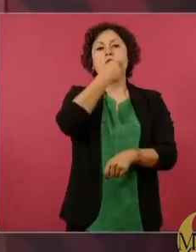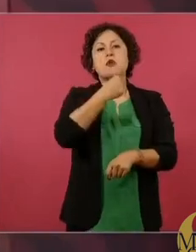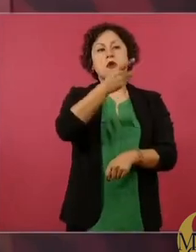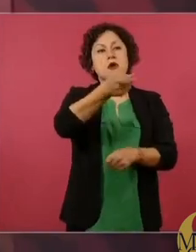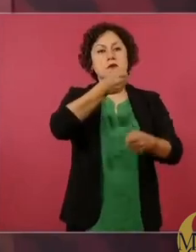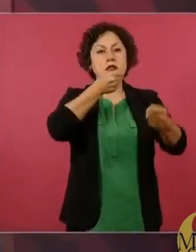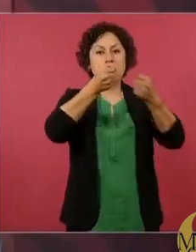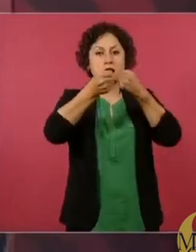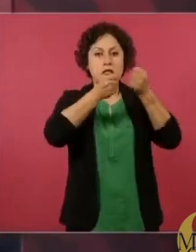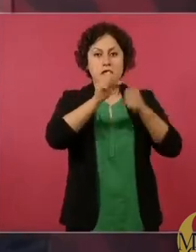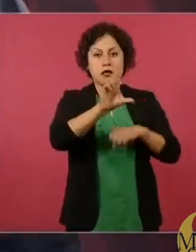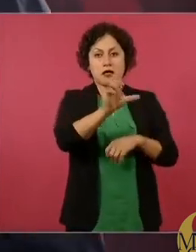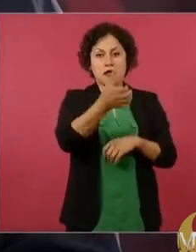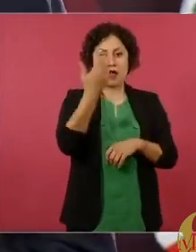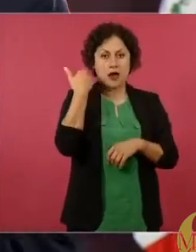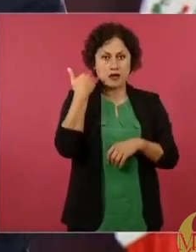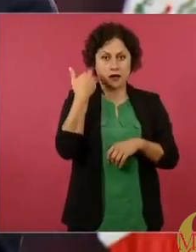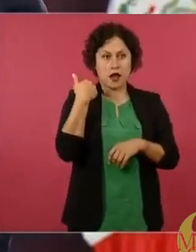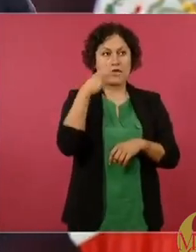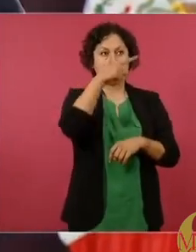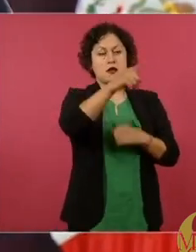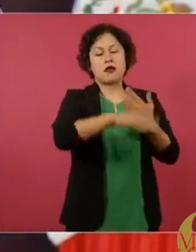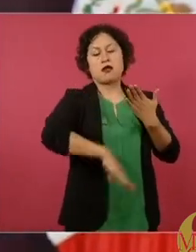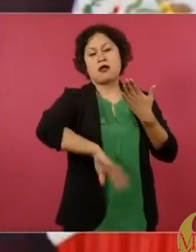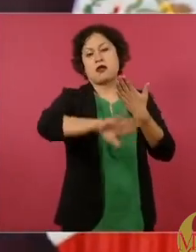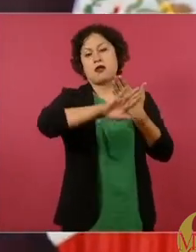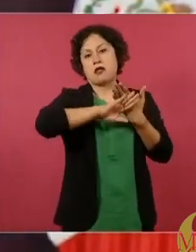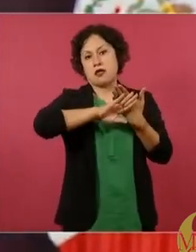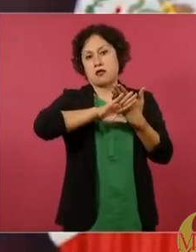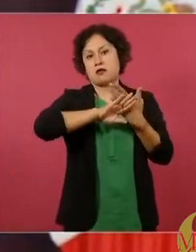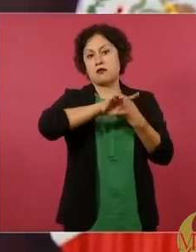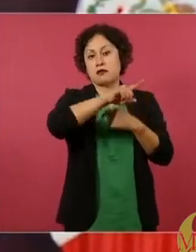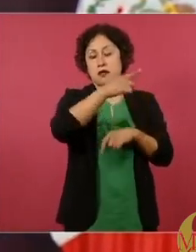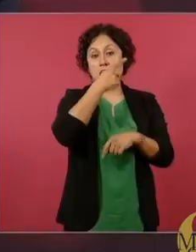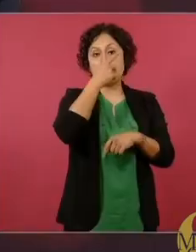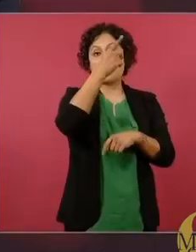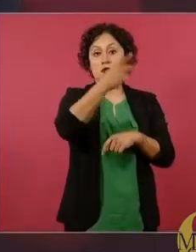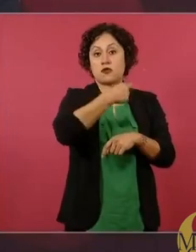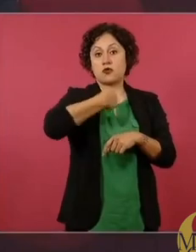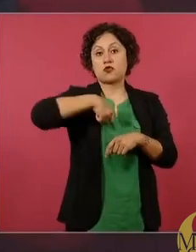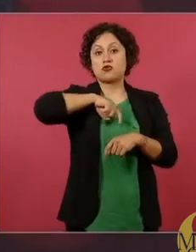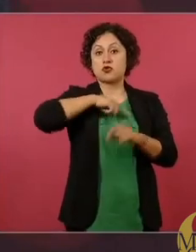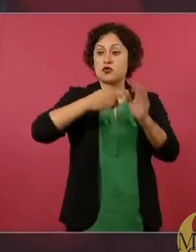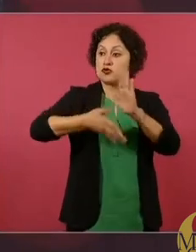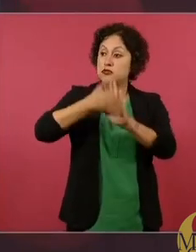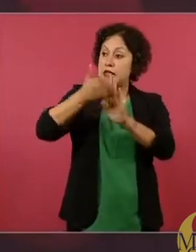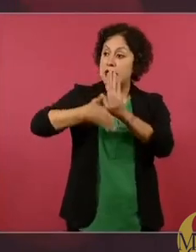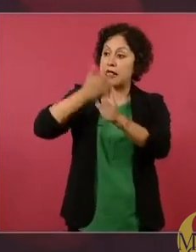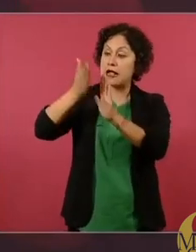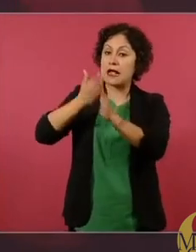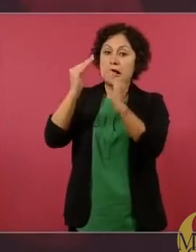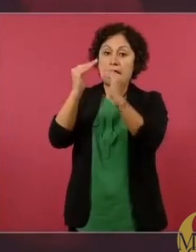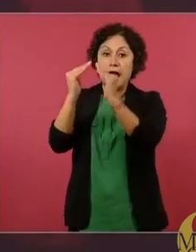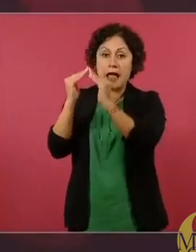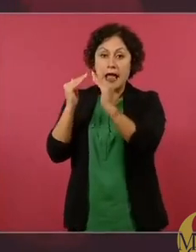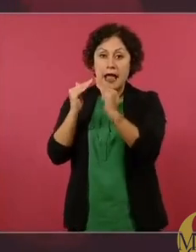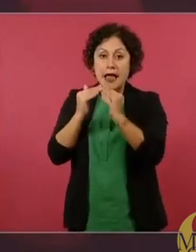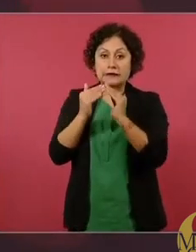llegó a decir que ya estábamos construyendo unidades habitacionales dentro